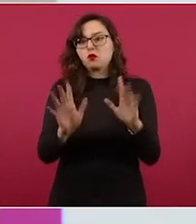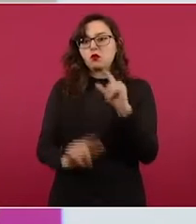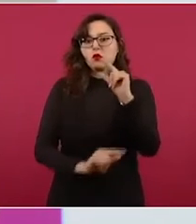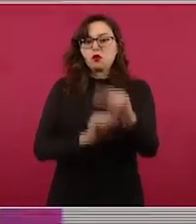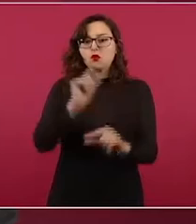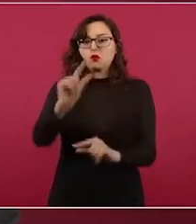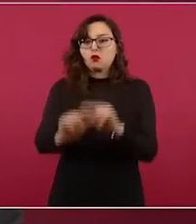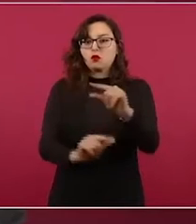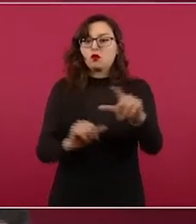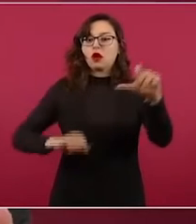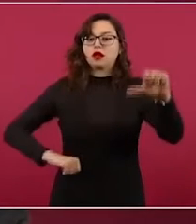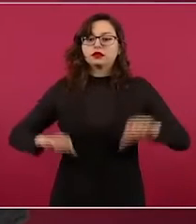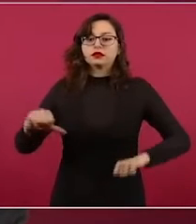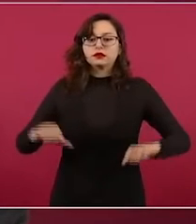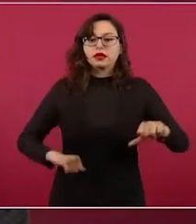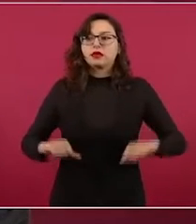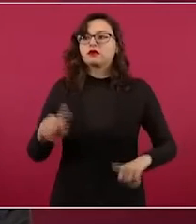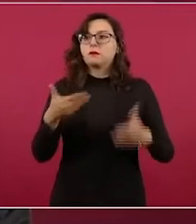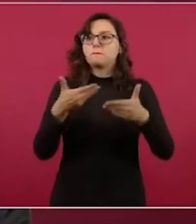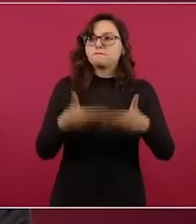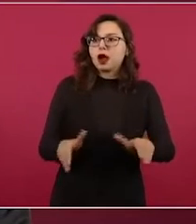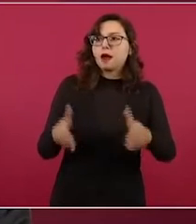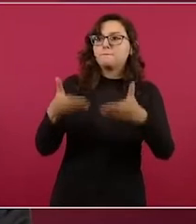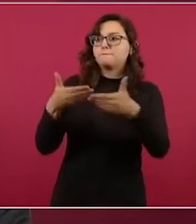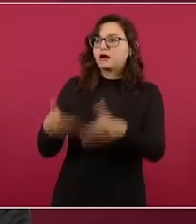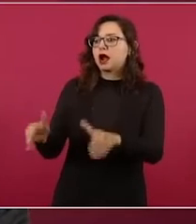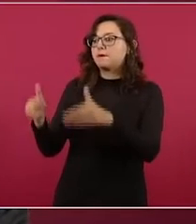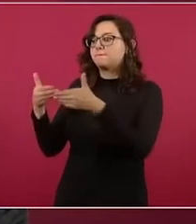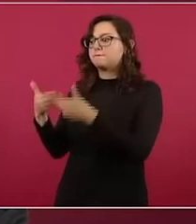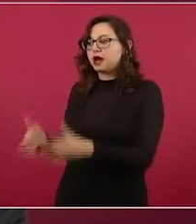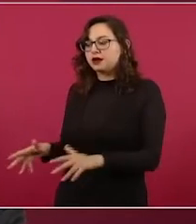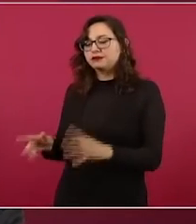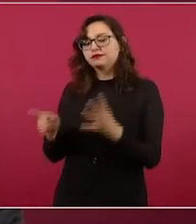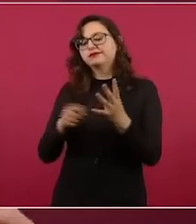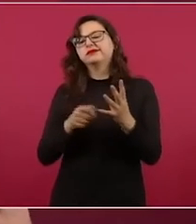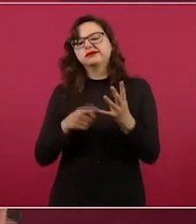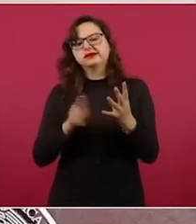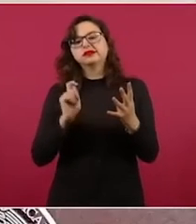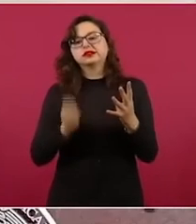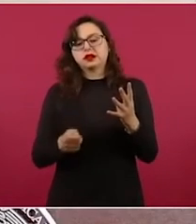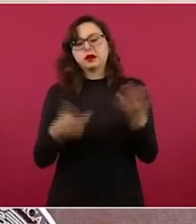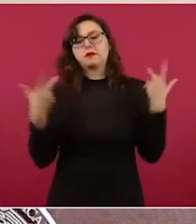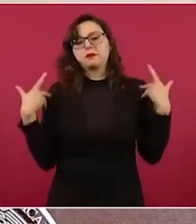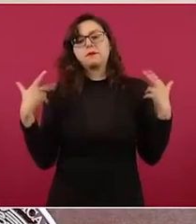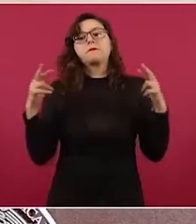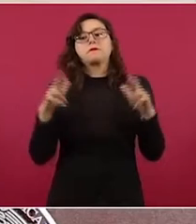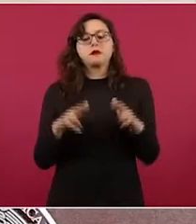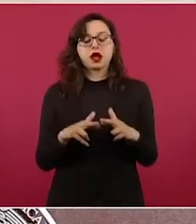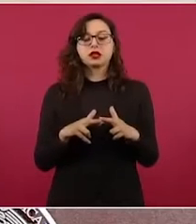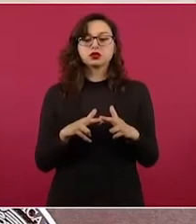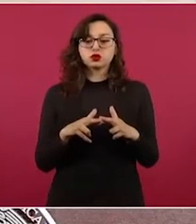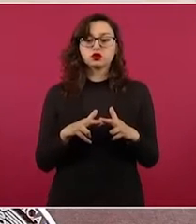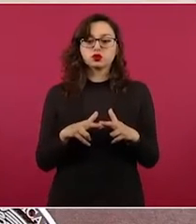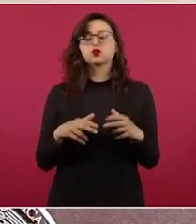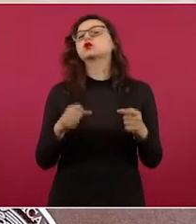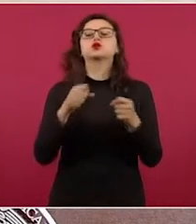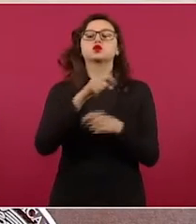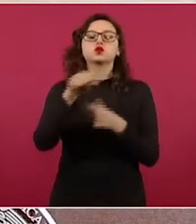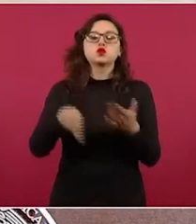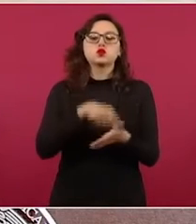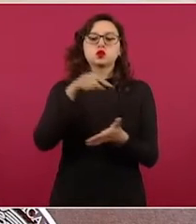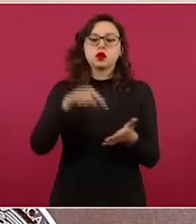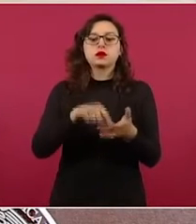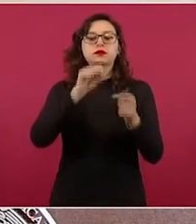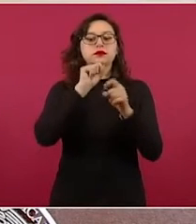se vacunó en su momento a todo el personal educativo de todo el país y también en sitios estratégicos como la